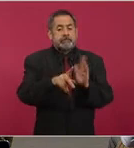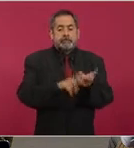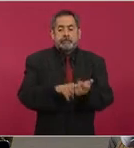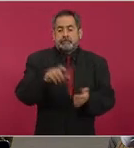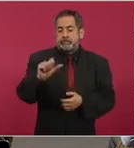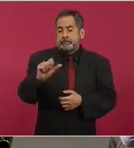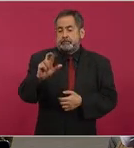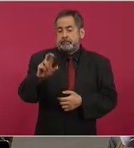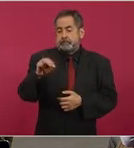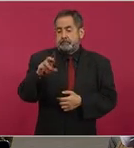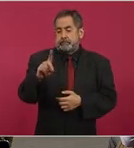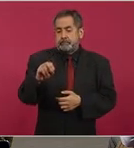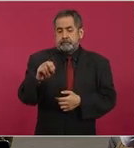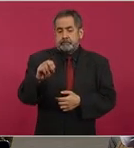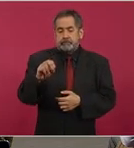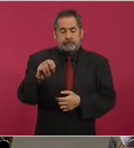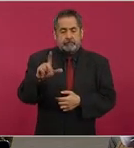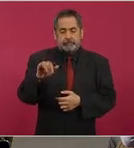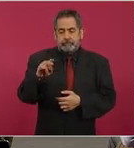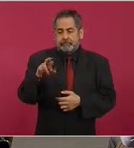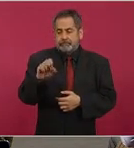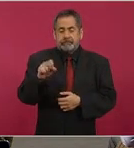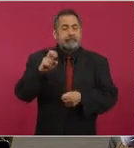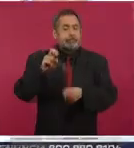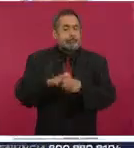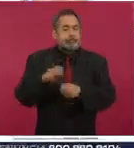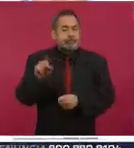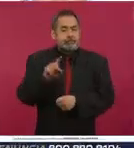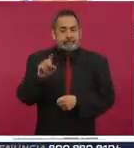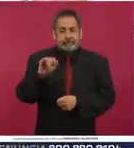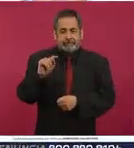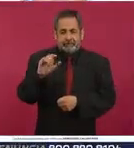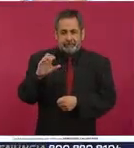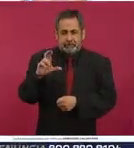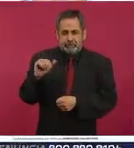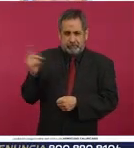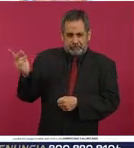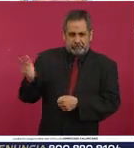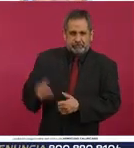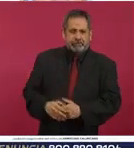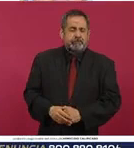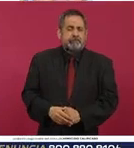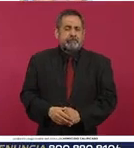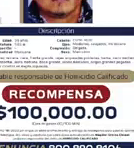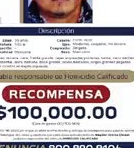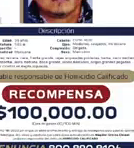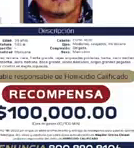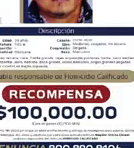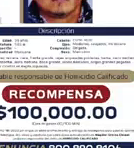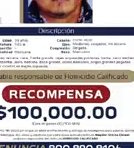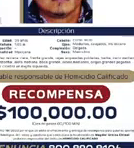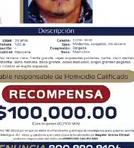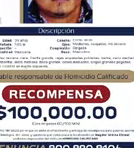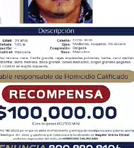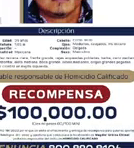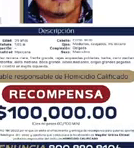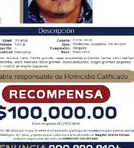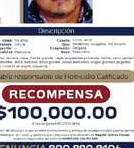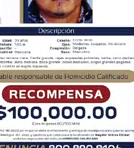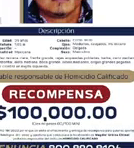Linares de Zitácuaro, que fue asesinado el pasado 15 de marzo,